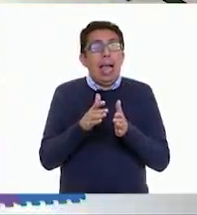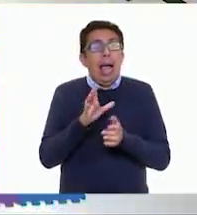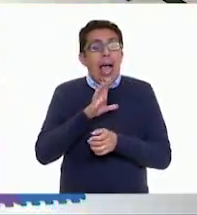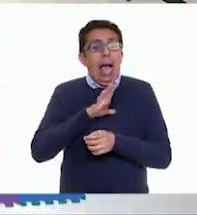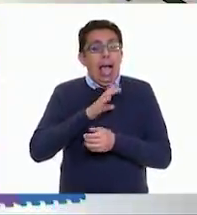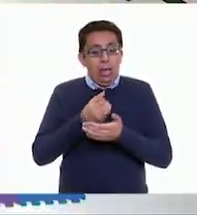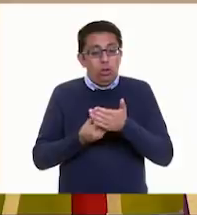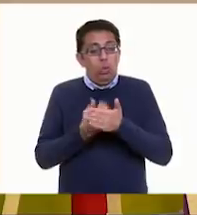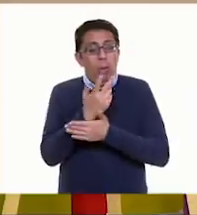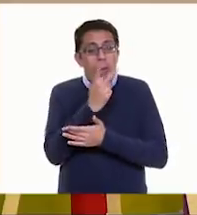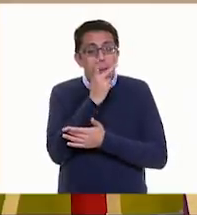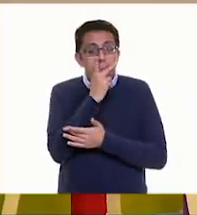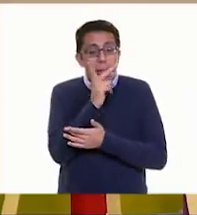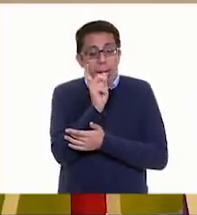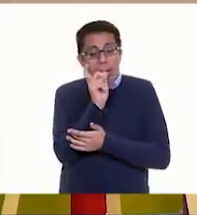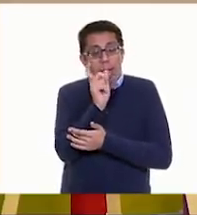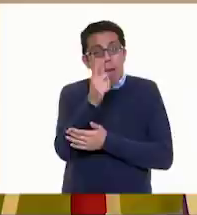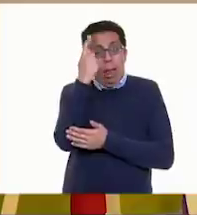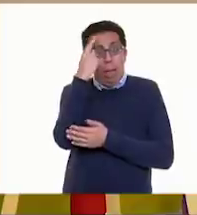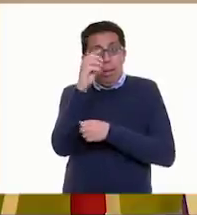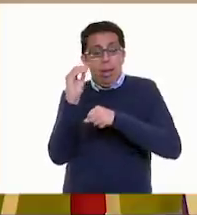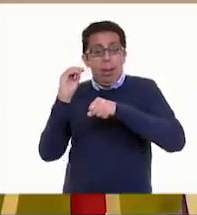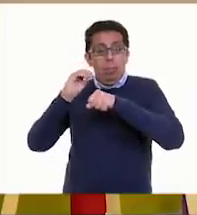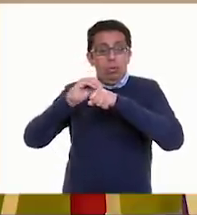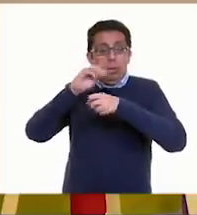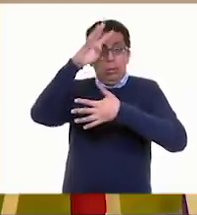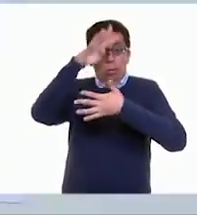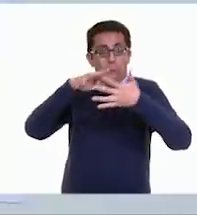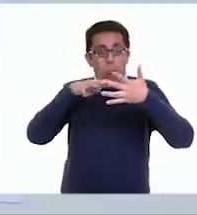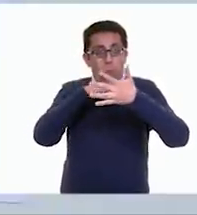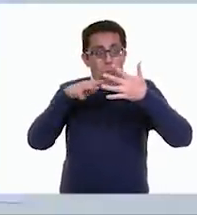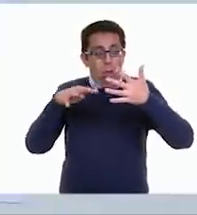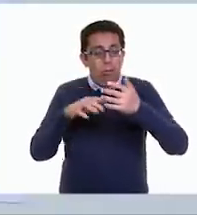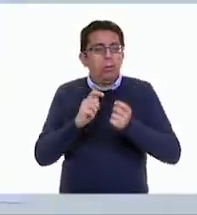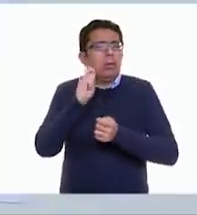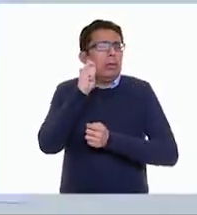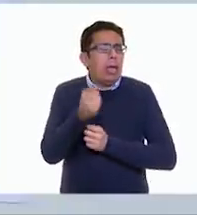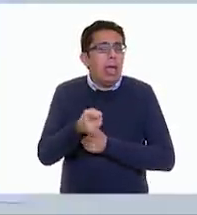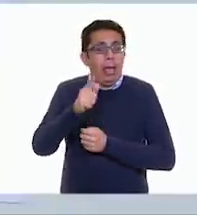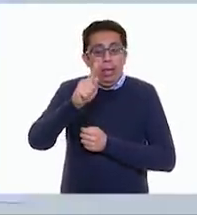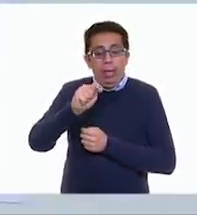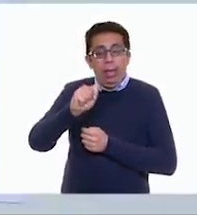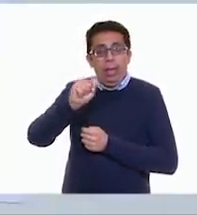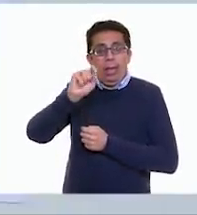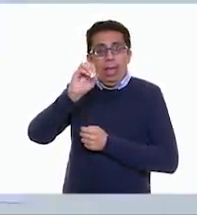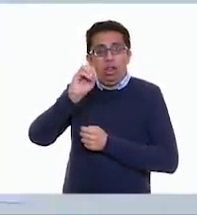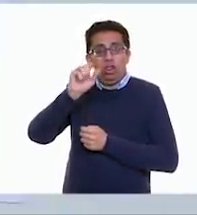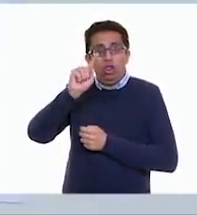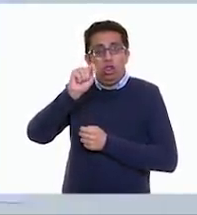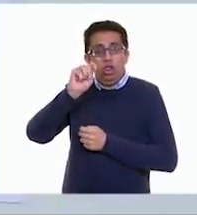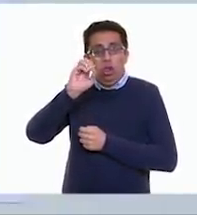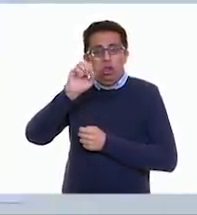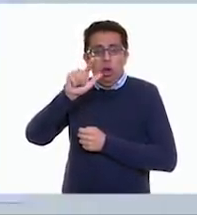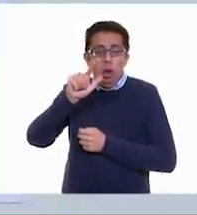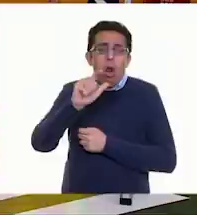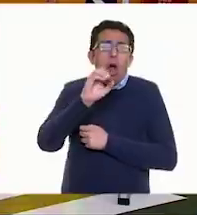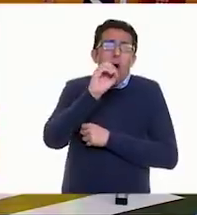agregar a nuestro cuadro. Que sería totol o